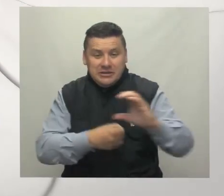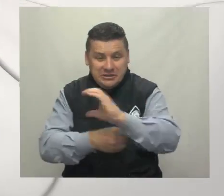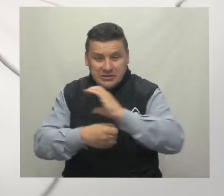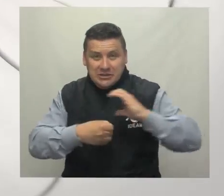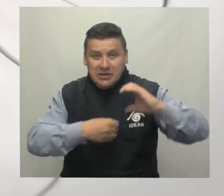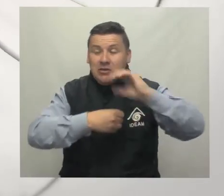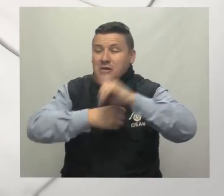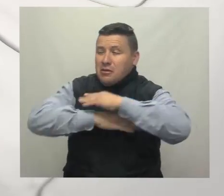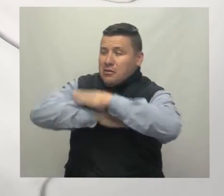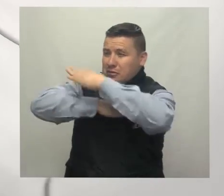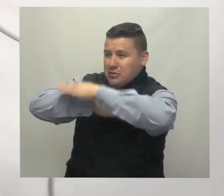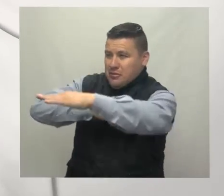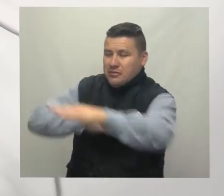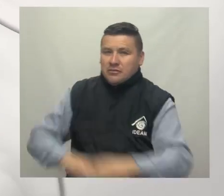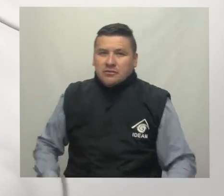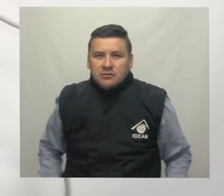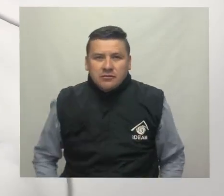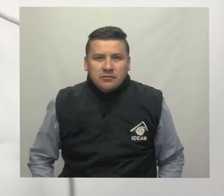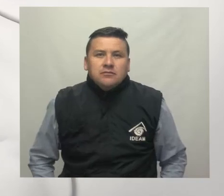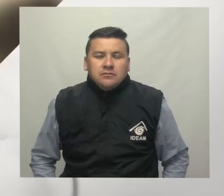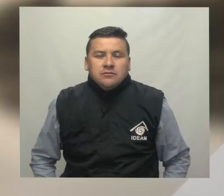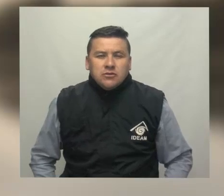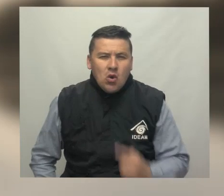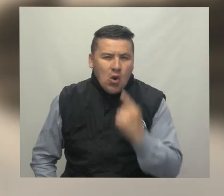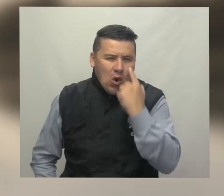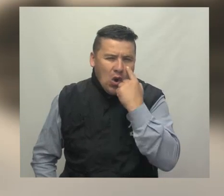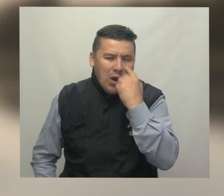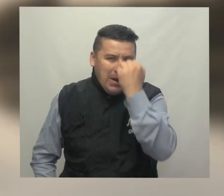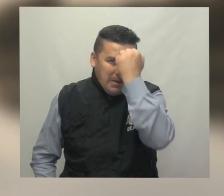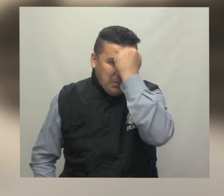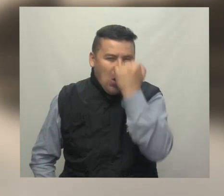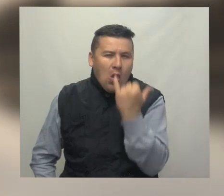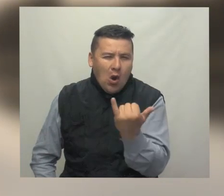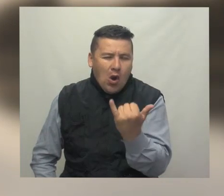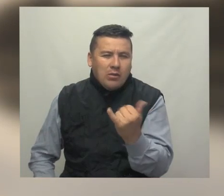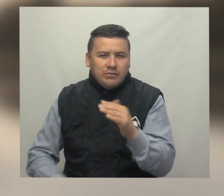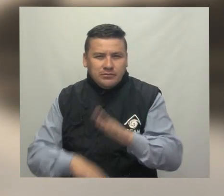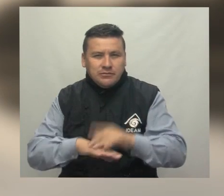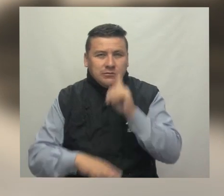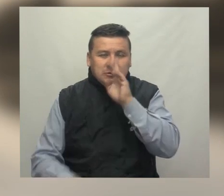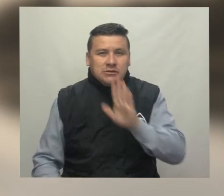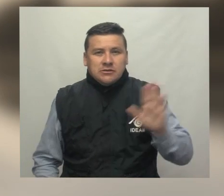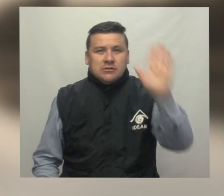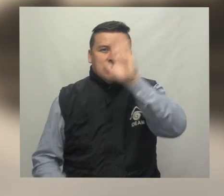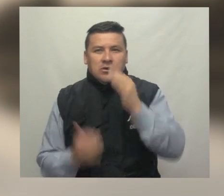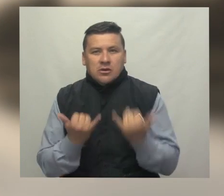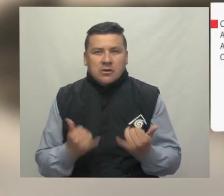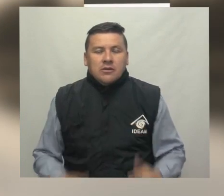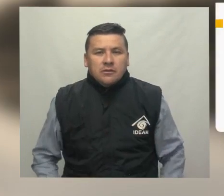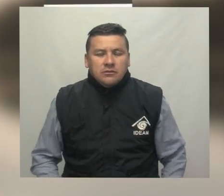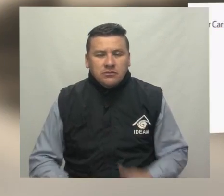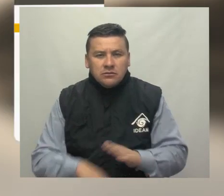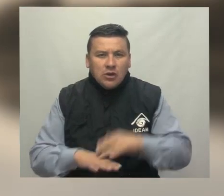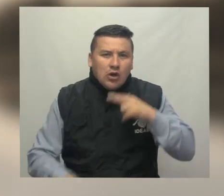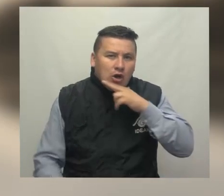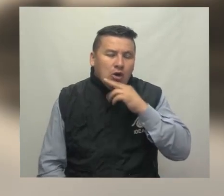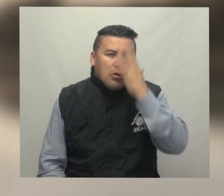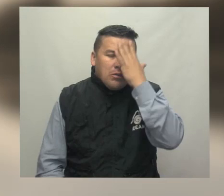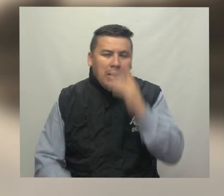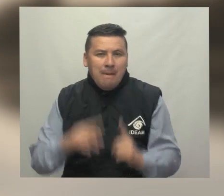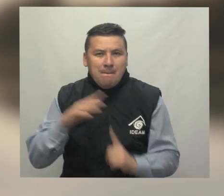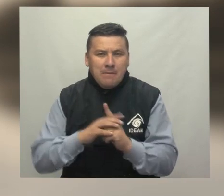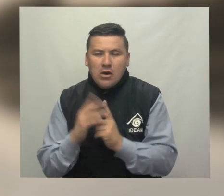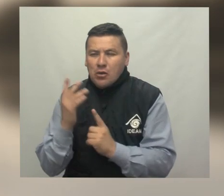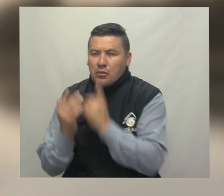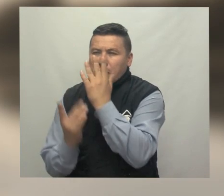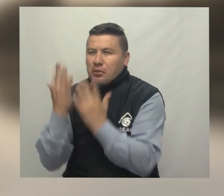ciudad y la sabana. Ahora, mucha atención a las principales alertas para hoy a nivel nacional. Alerta roja por alta